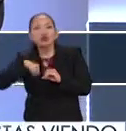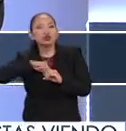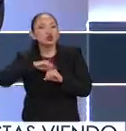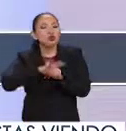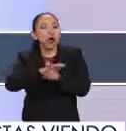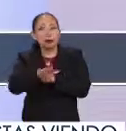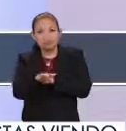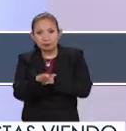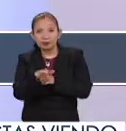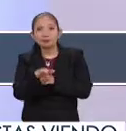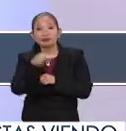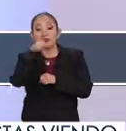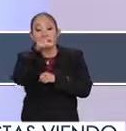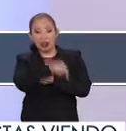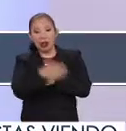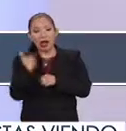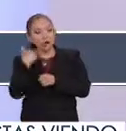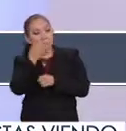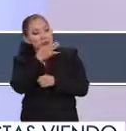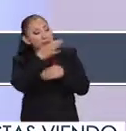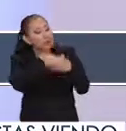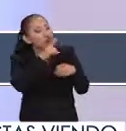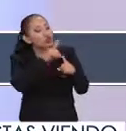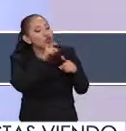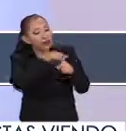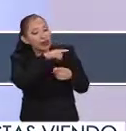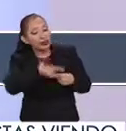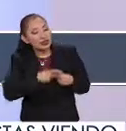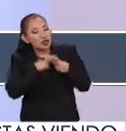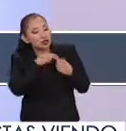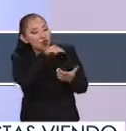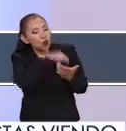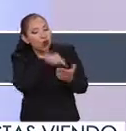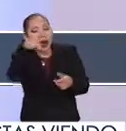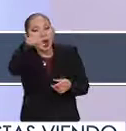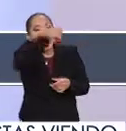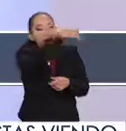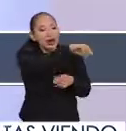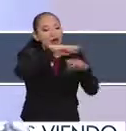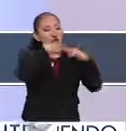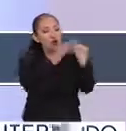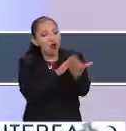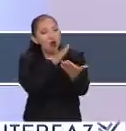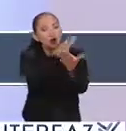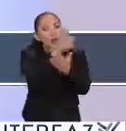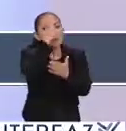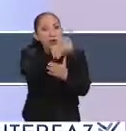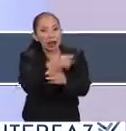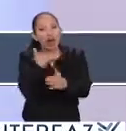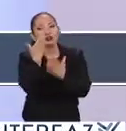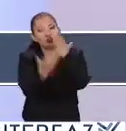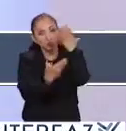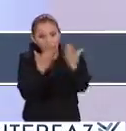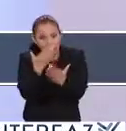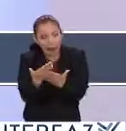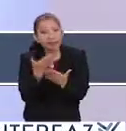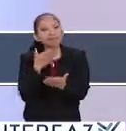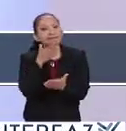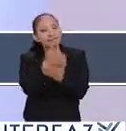nosotros es que ahí le damos a conocer el directorio de los puntos de encuentro o las claves comunitarias para que ahí puedan ellos